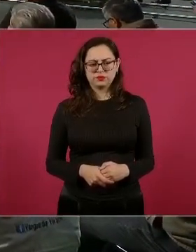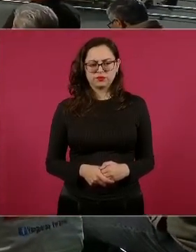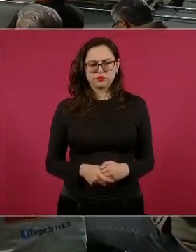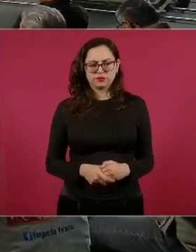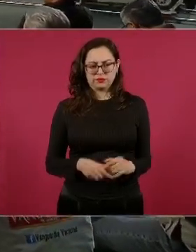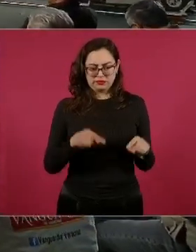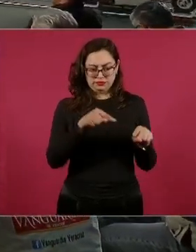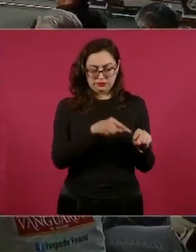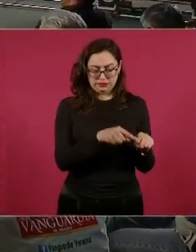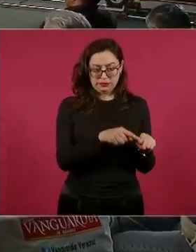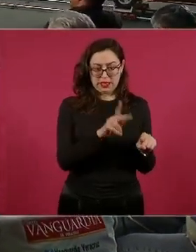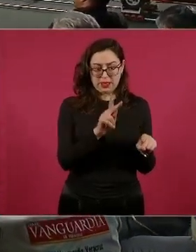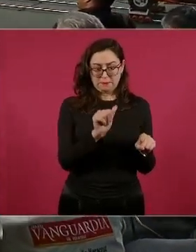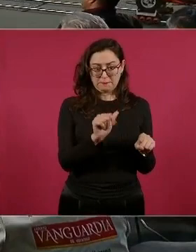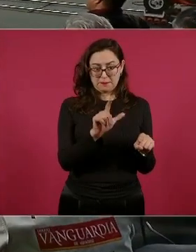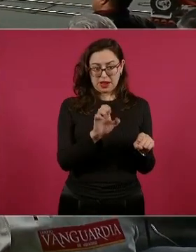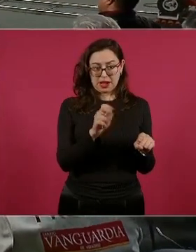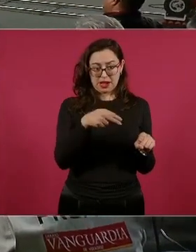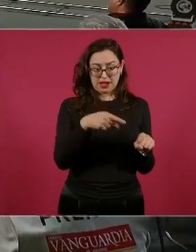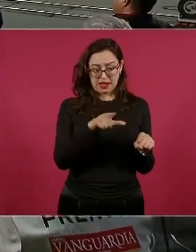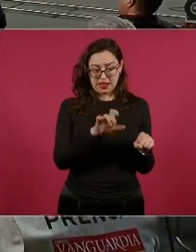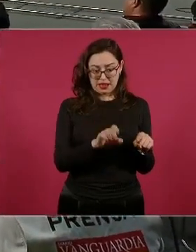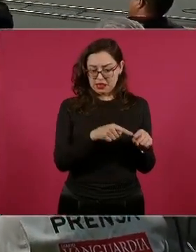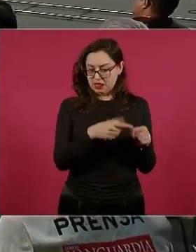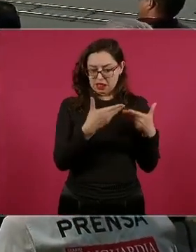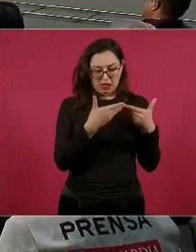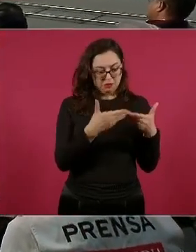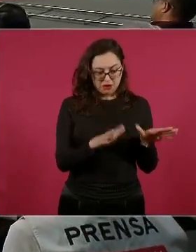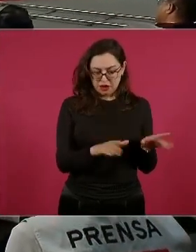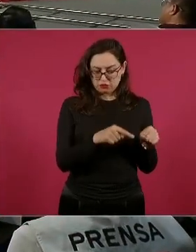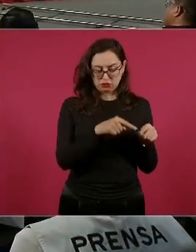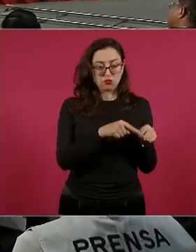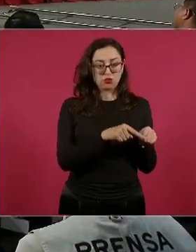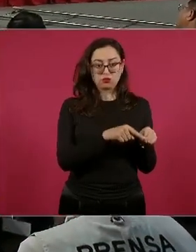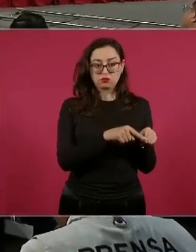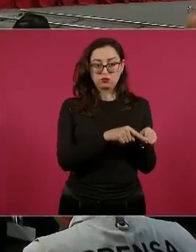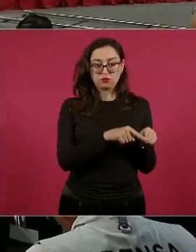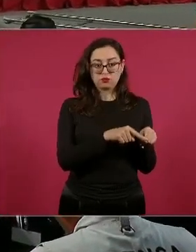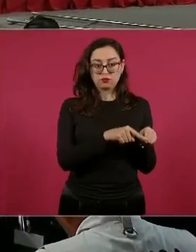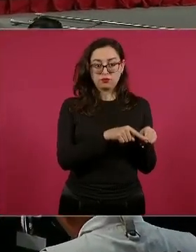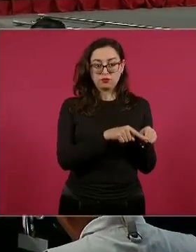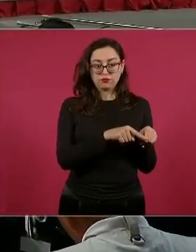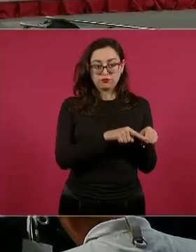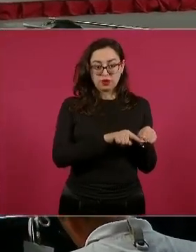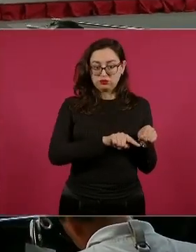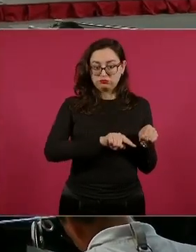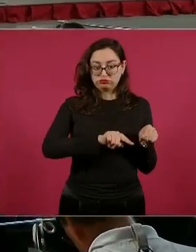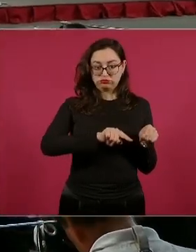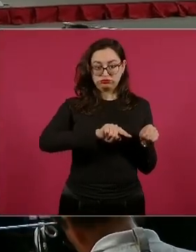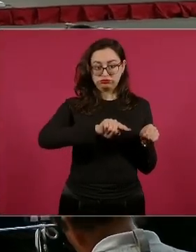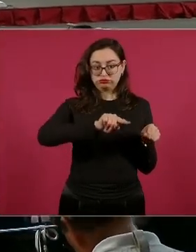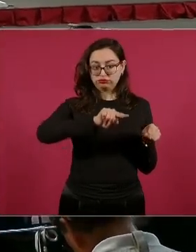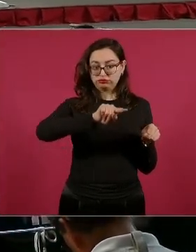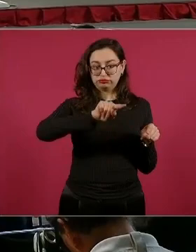desde Palenque ya funciona todo esto.